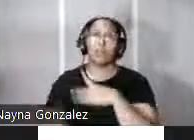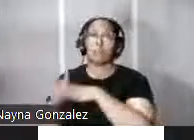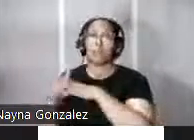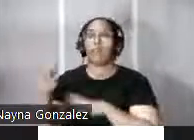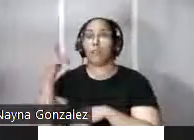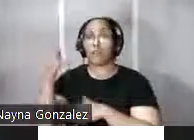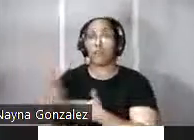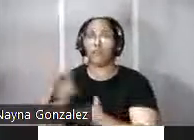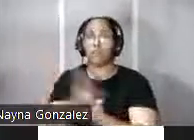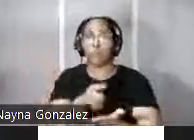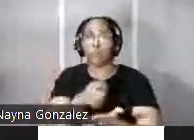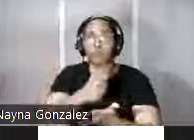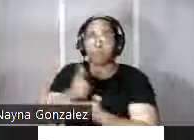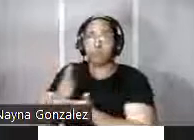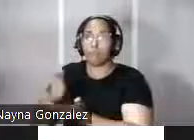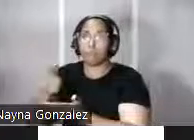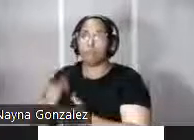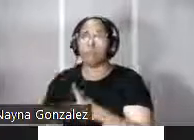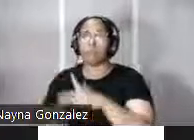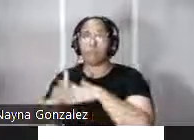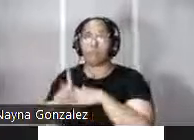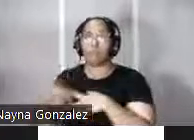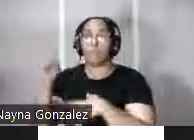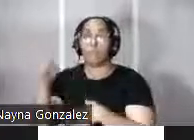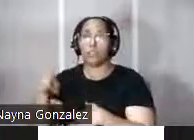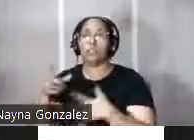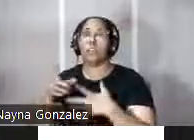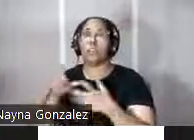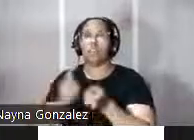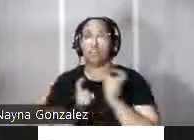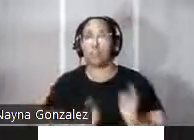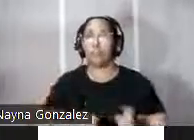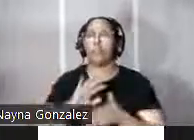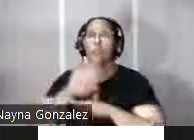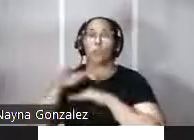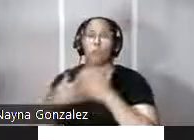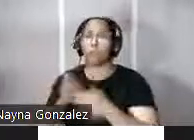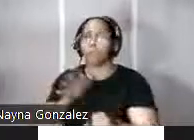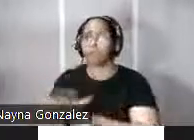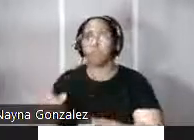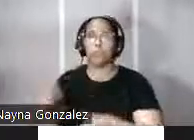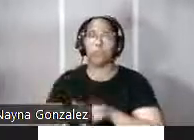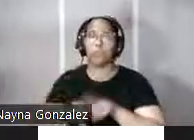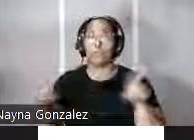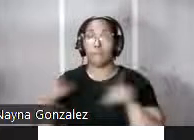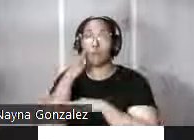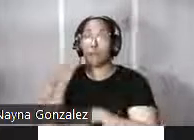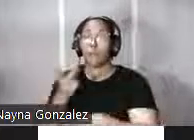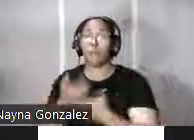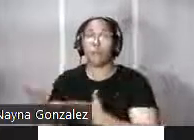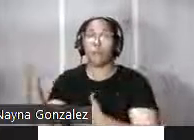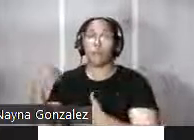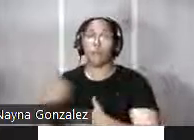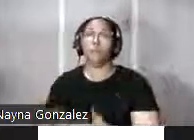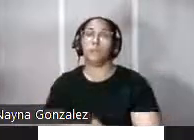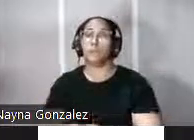ánima rayada surge la necesidad de la fortificación atenazada que es completamente diferente a lo que se había visto en la centuria